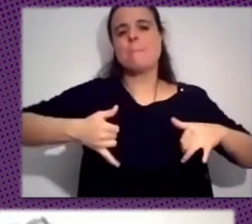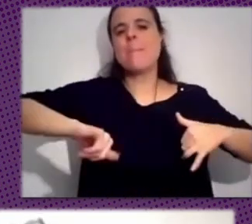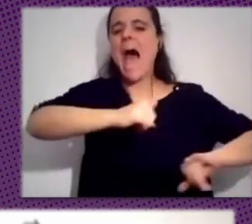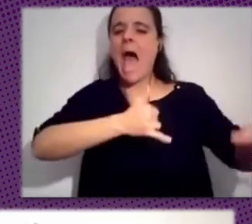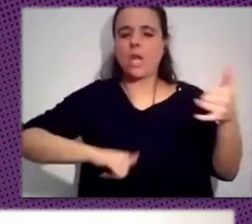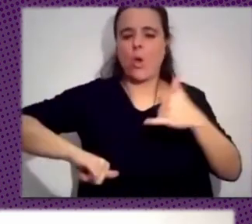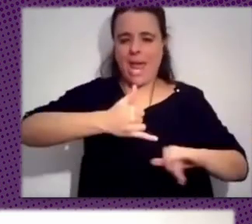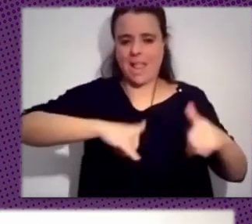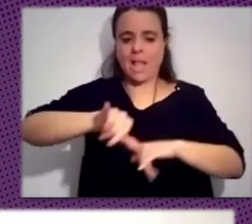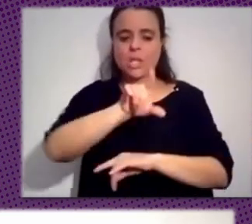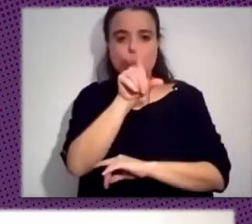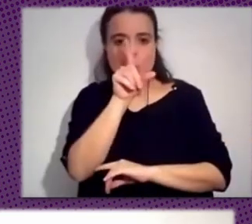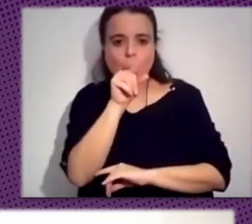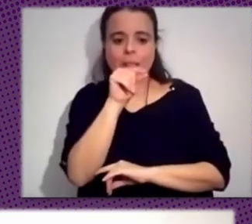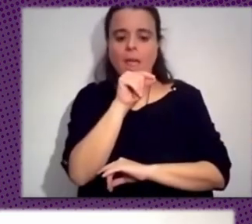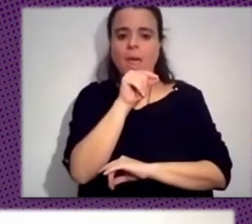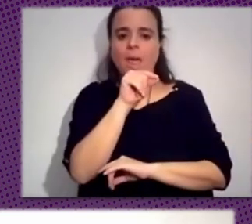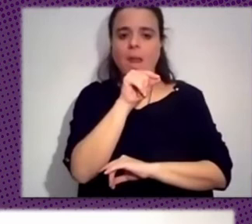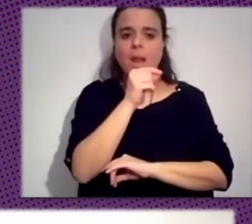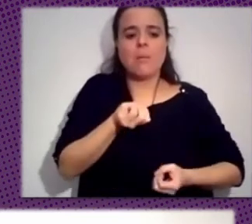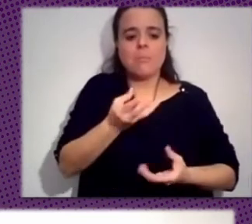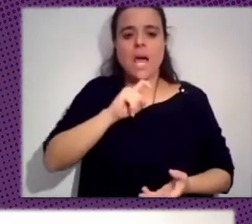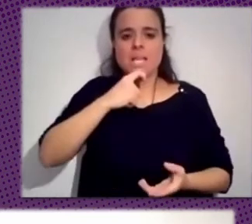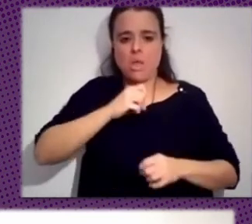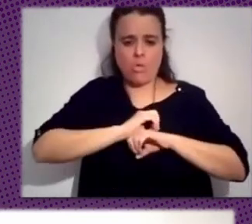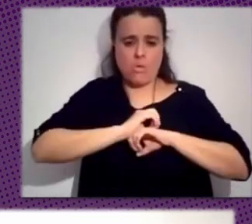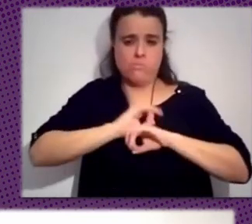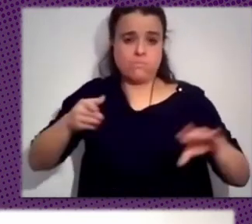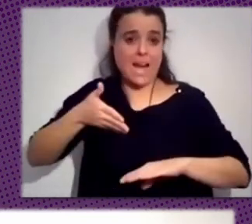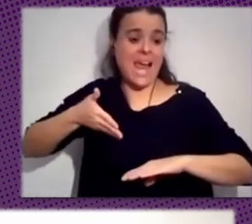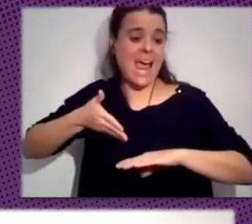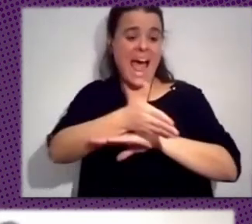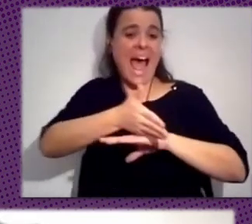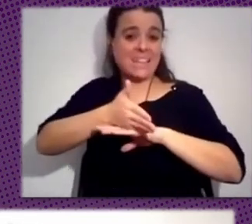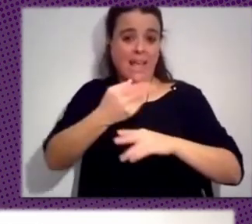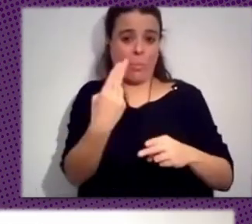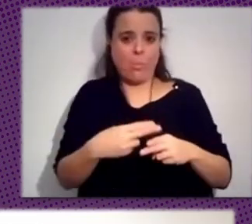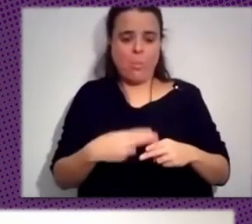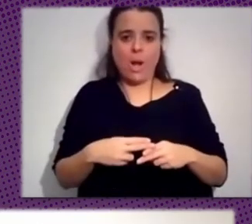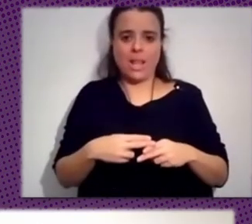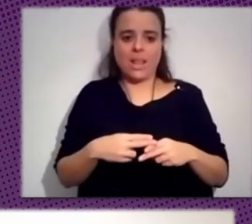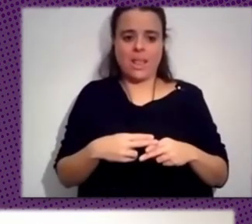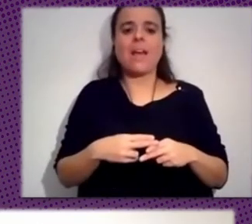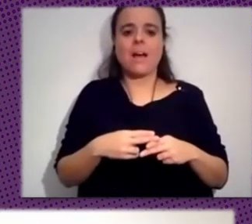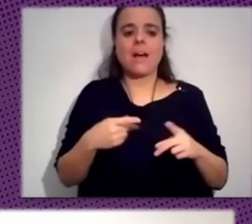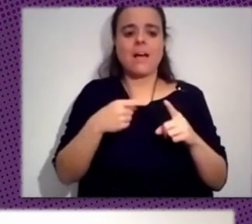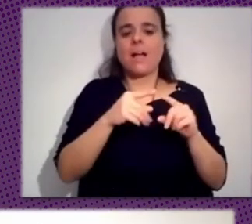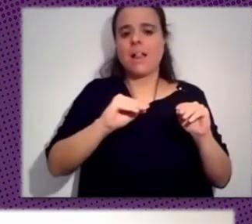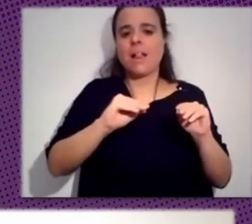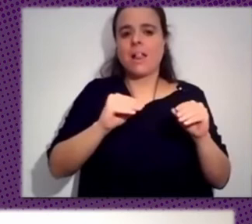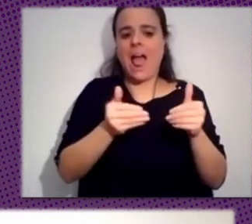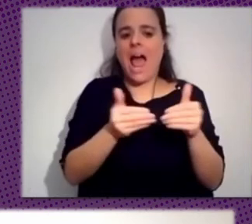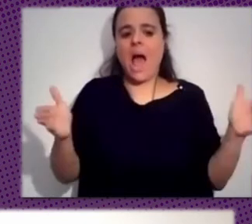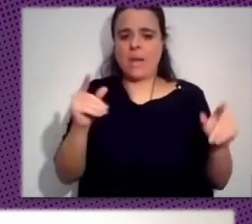de mensajes de odio y de ataque a actores políticos que buscan abrir el debate democrático y los